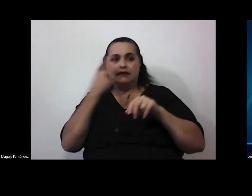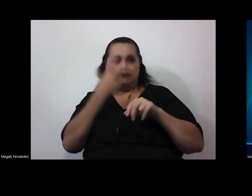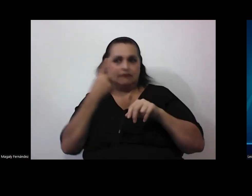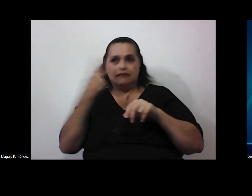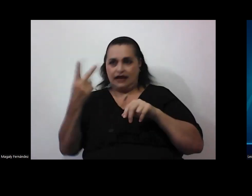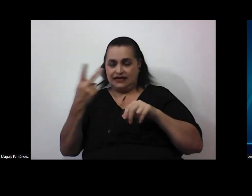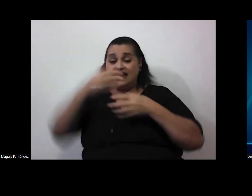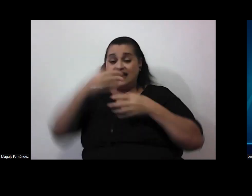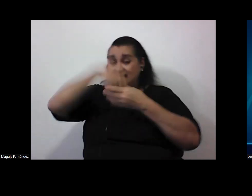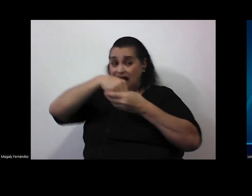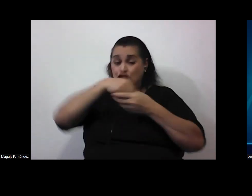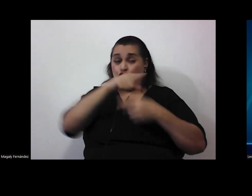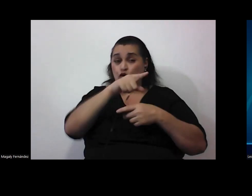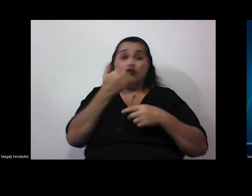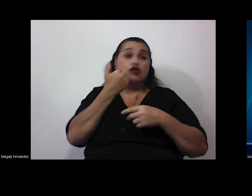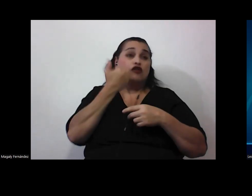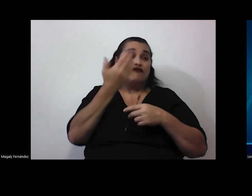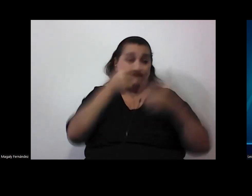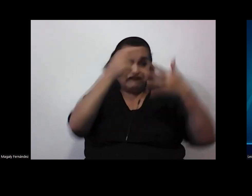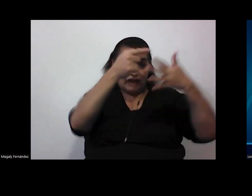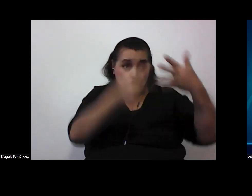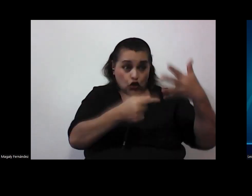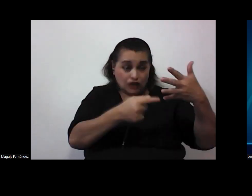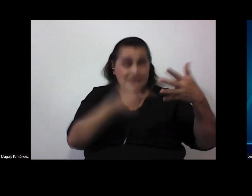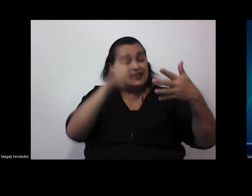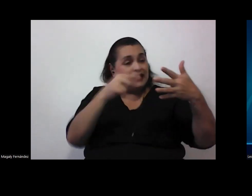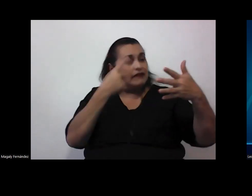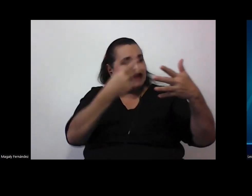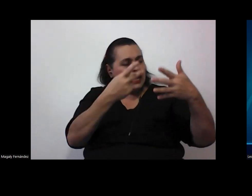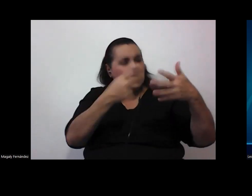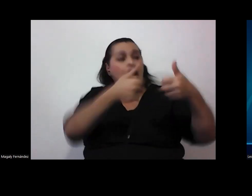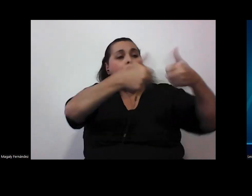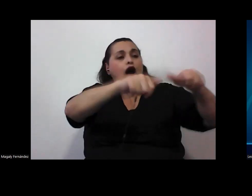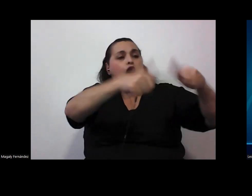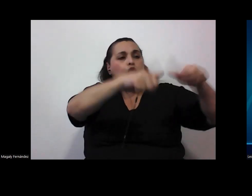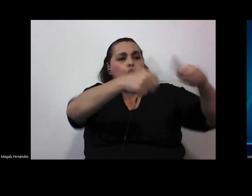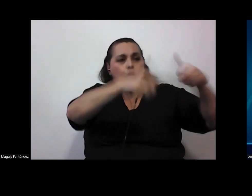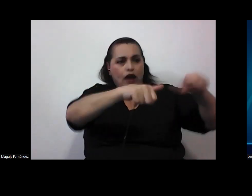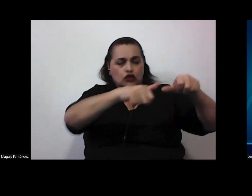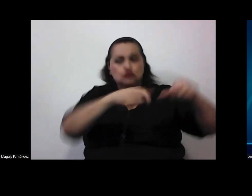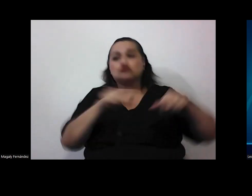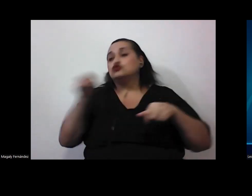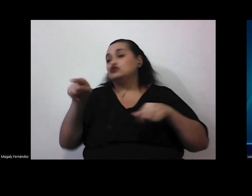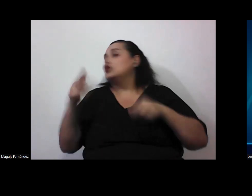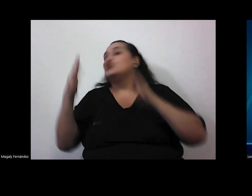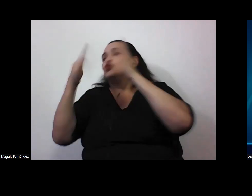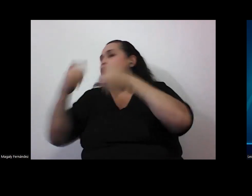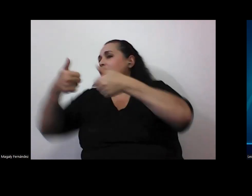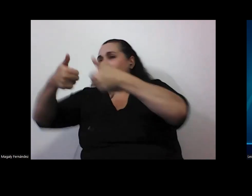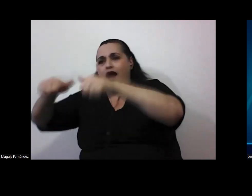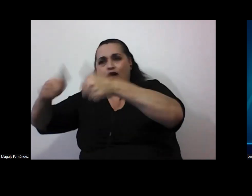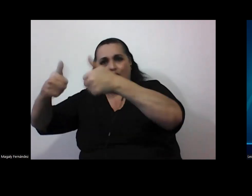dentro de las cuestiones fácticas tenemos que distinguir las cuestiones sobre las cuales hay consenso de las cuestiones sobre las cuales no hay consenso